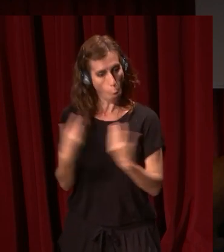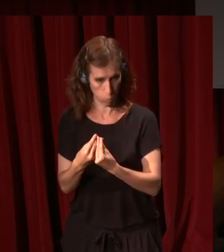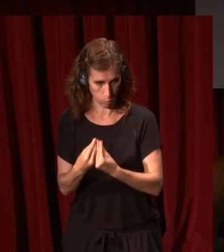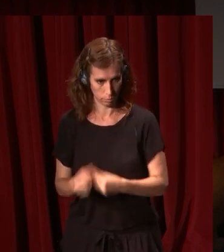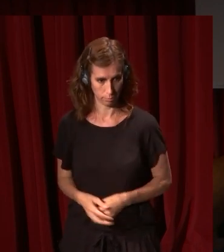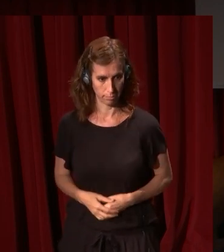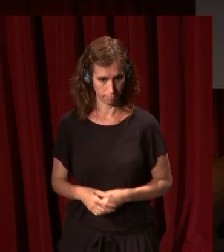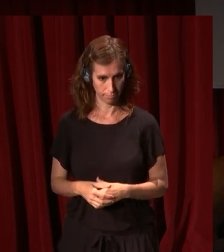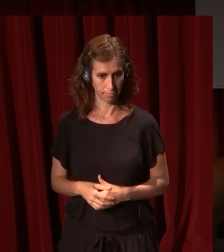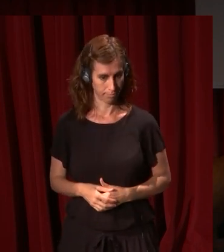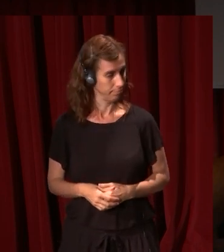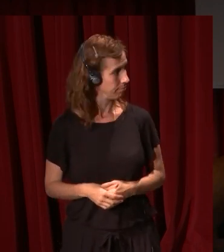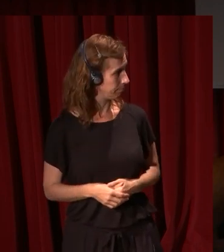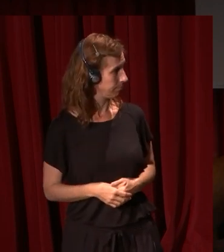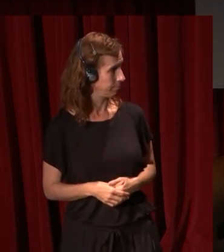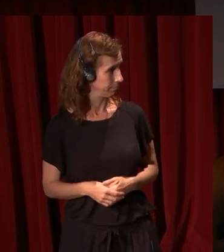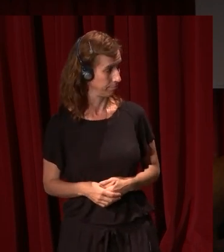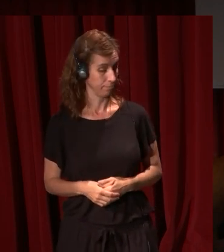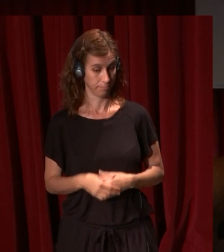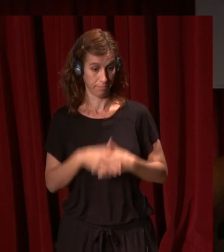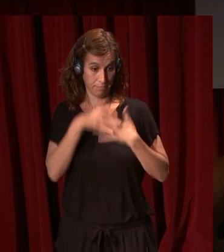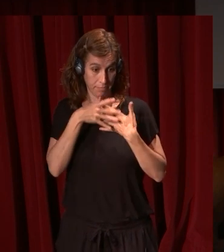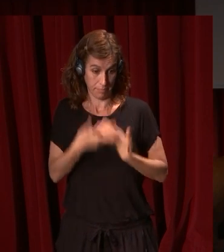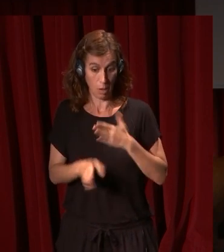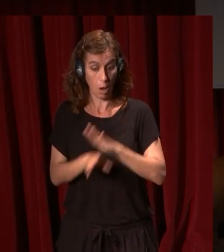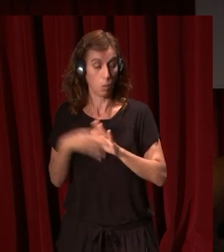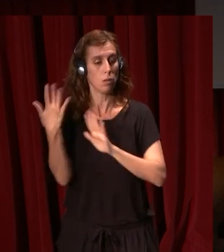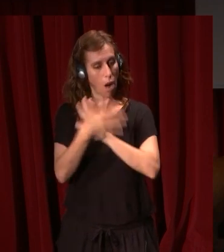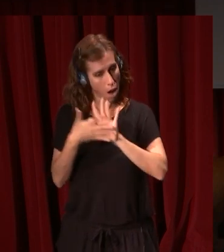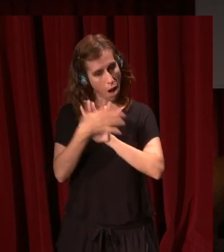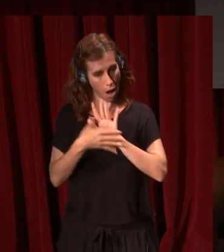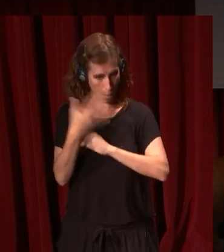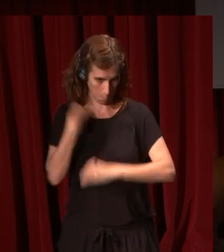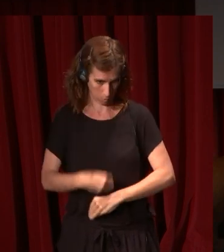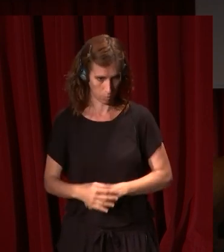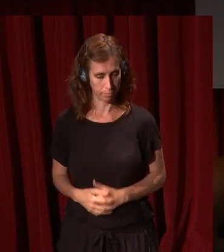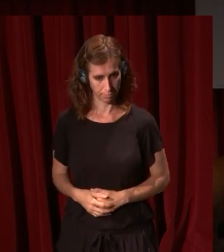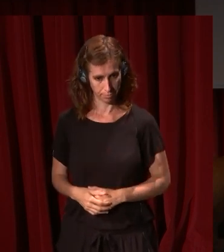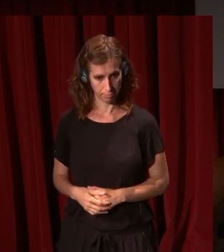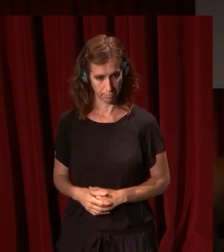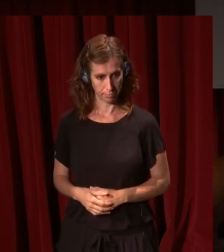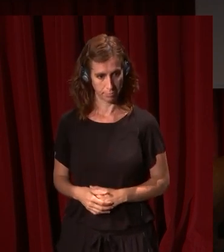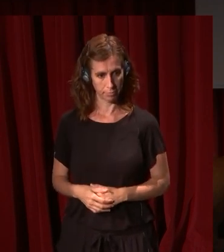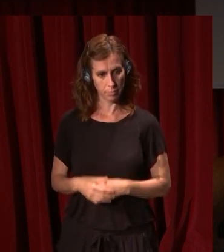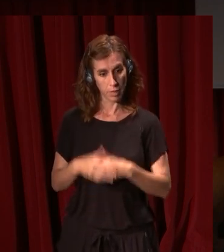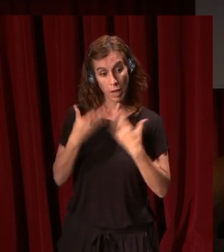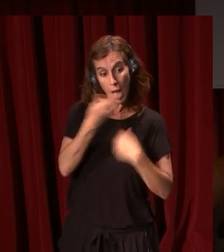de eso es de lo que vamos a estar hablando en los próximos minutos. ¿Por qué comparar España y Holanda y no Francia e